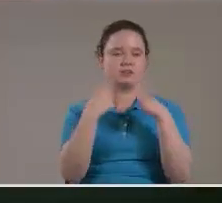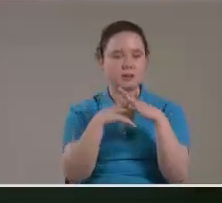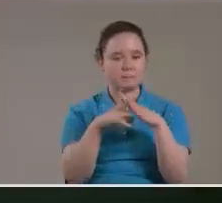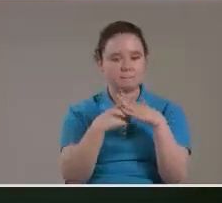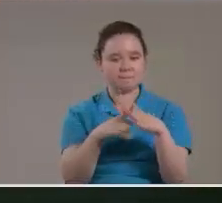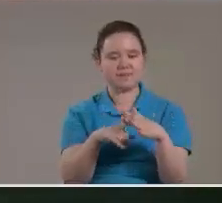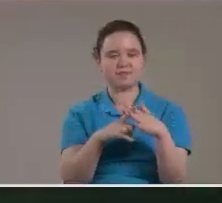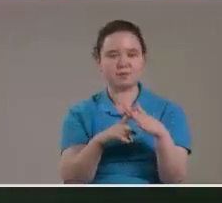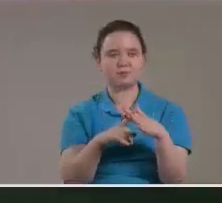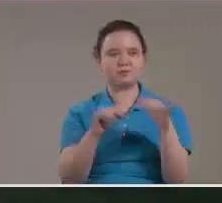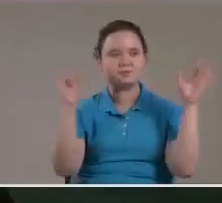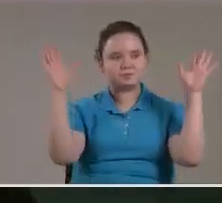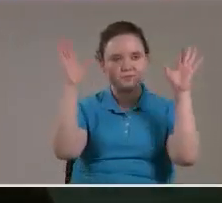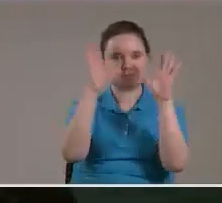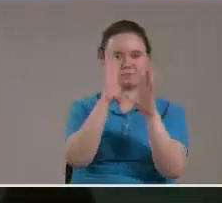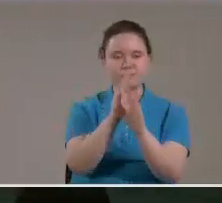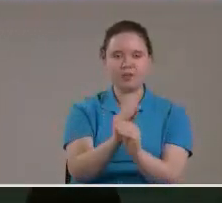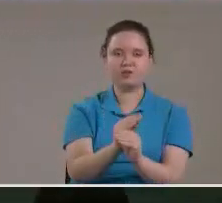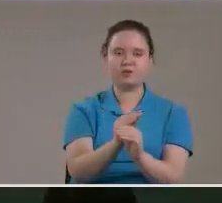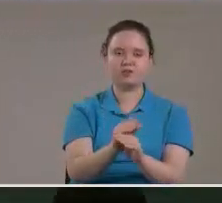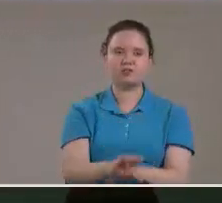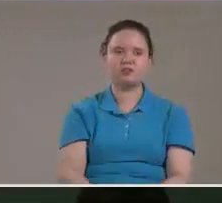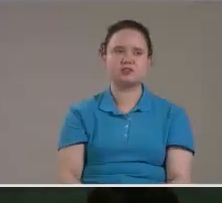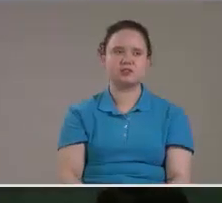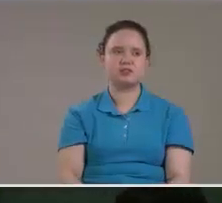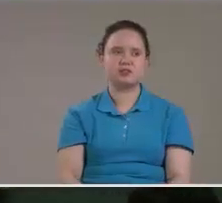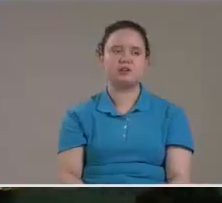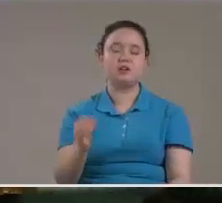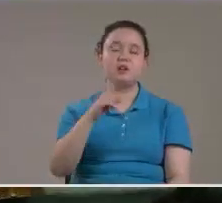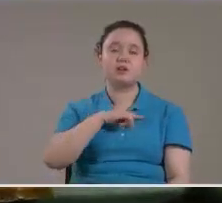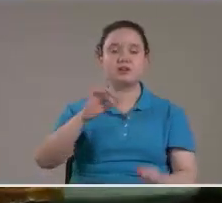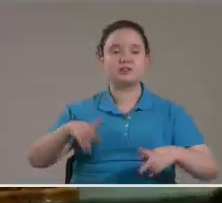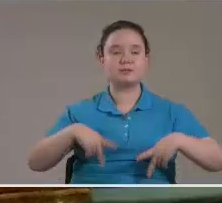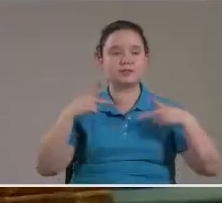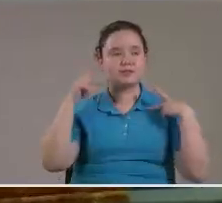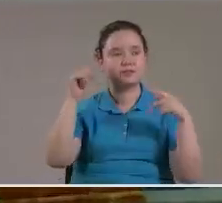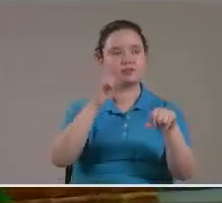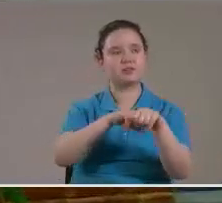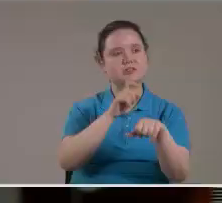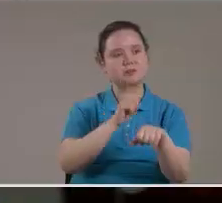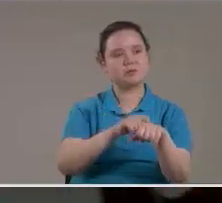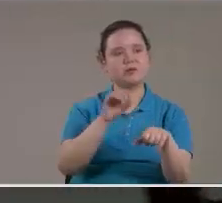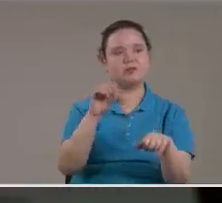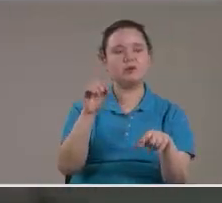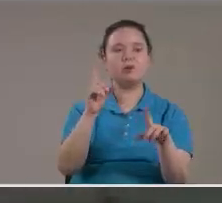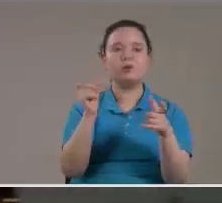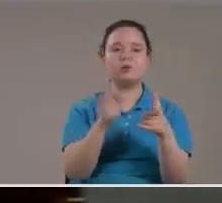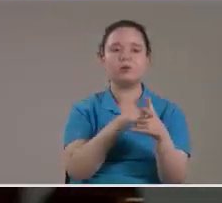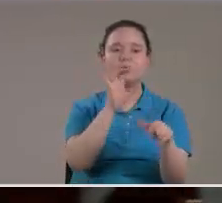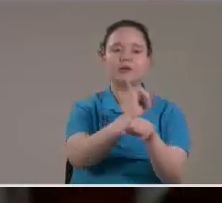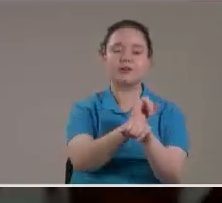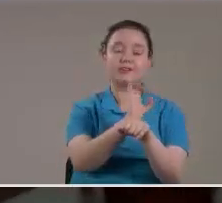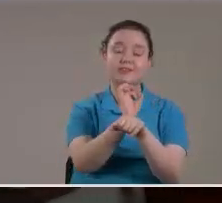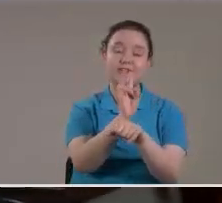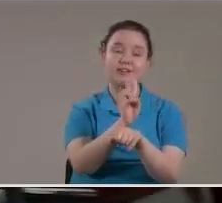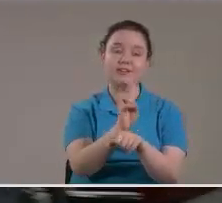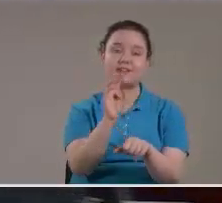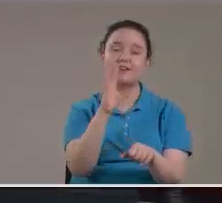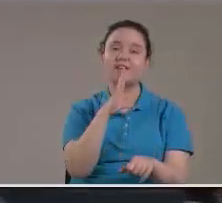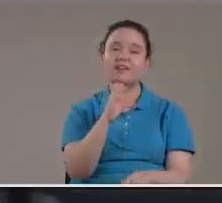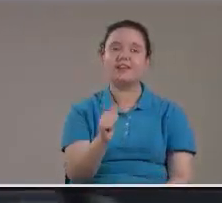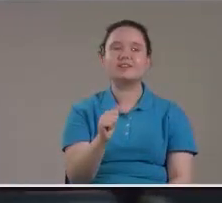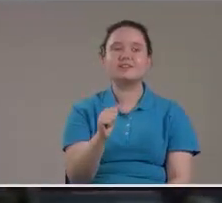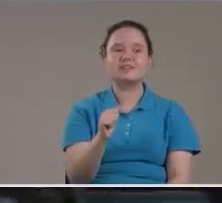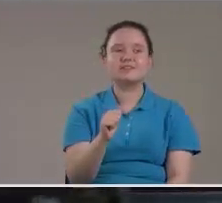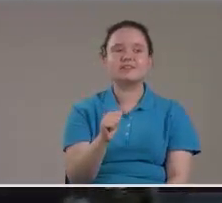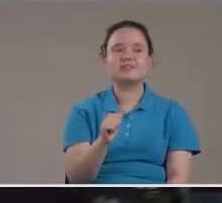Empezó Como a Oscurecerse Lo que está Pasando En este momento Con la iglesia Evangélica Es el